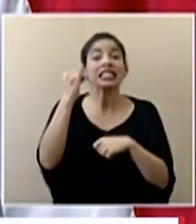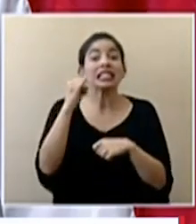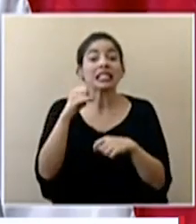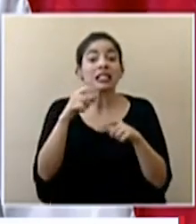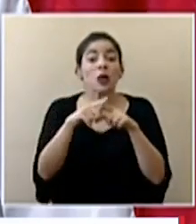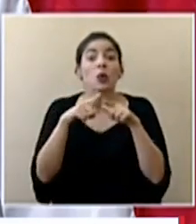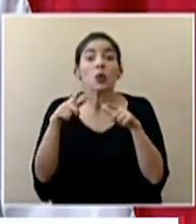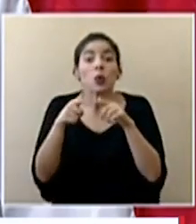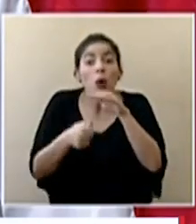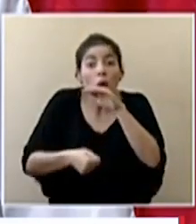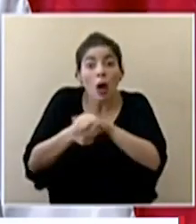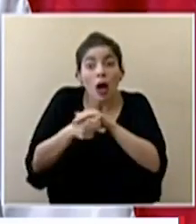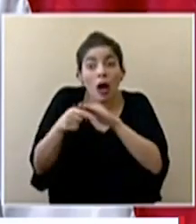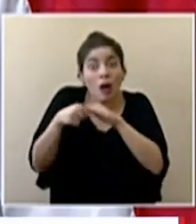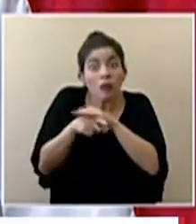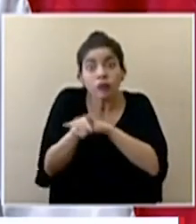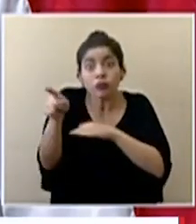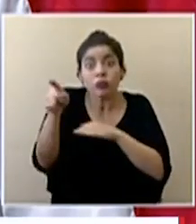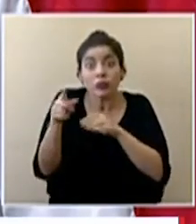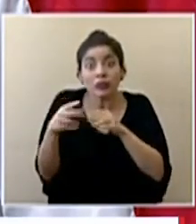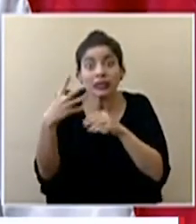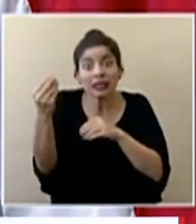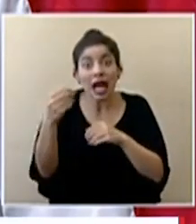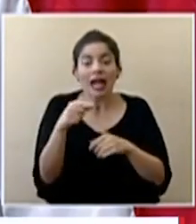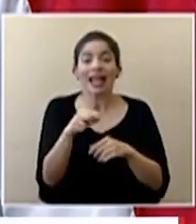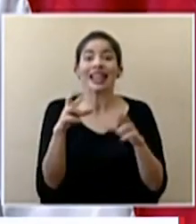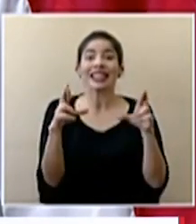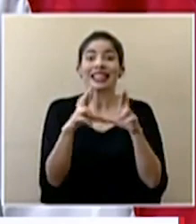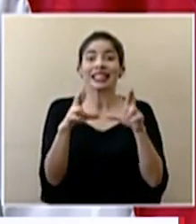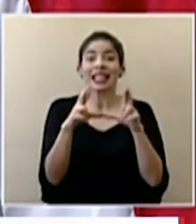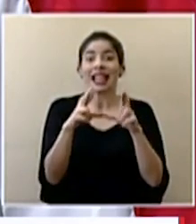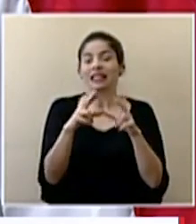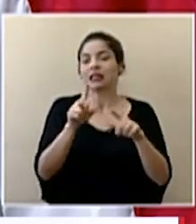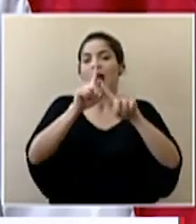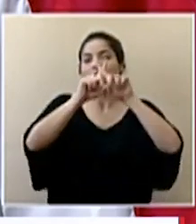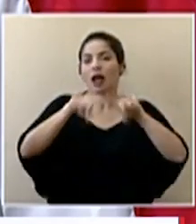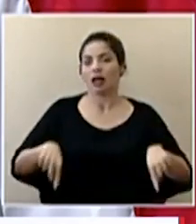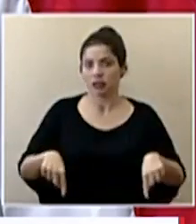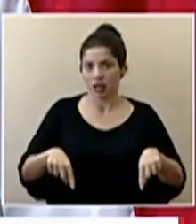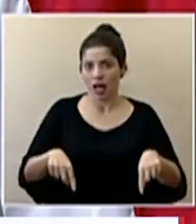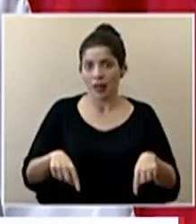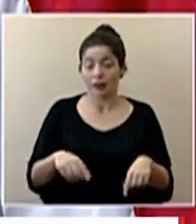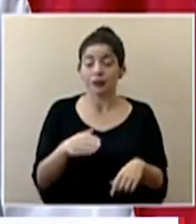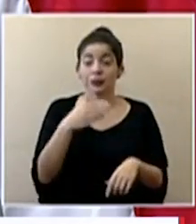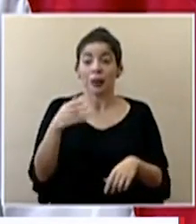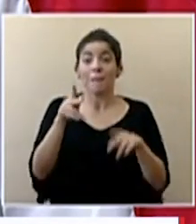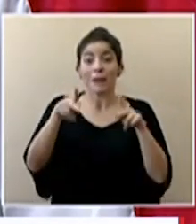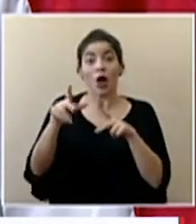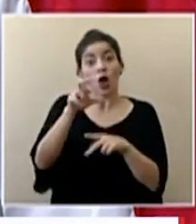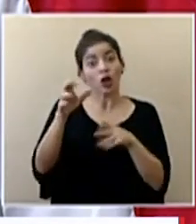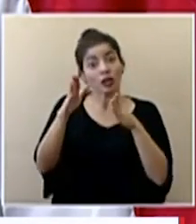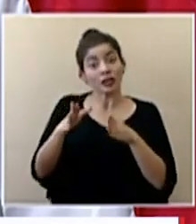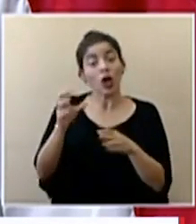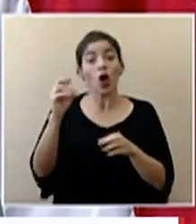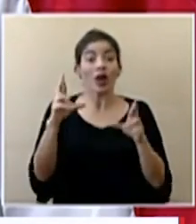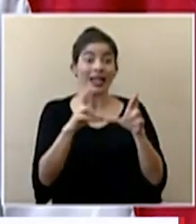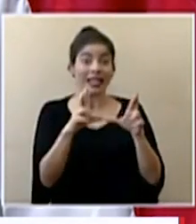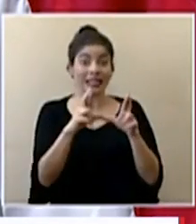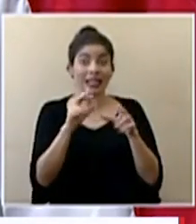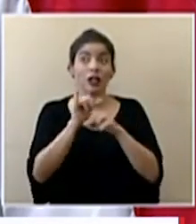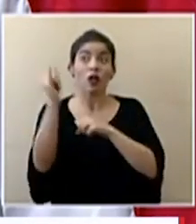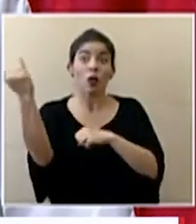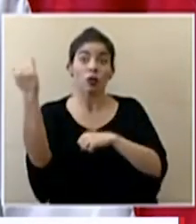punto no habilitado, se le cancele inmediatamente la residencia. Las personas costarricenses y residentes que retornen al país,